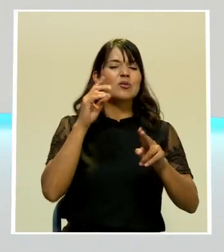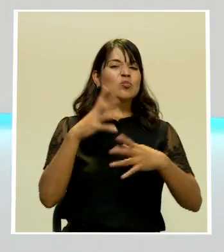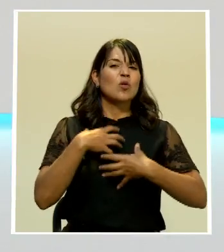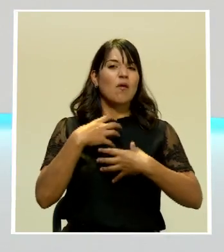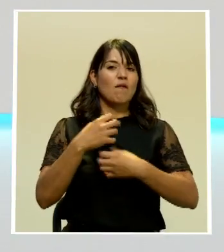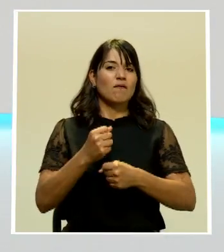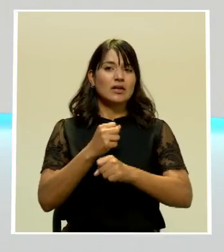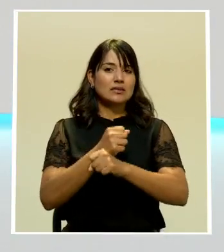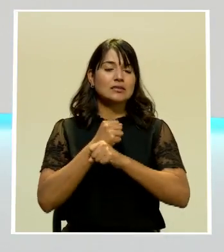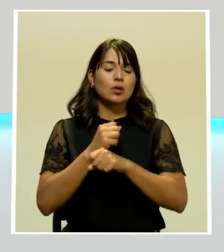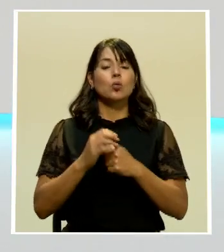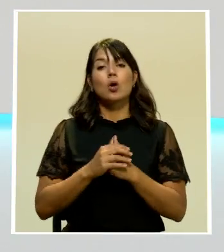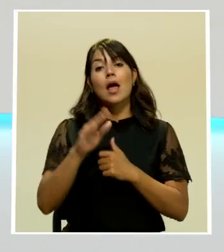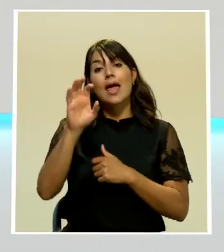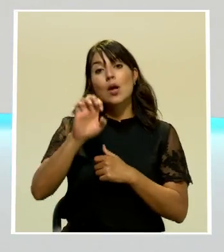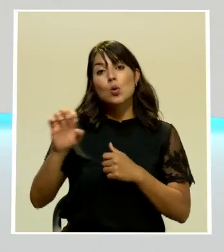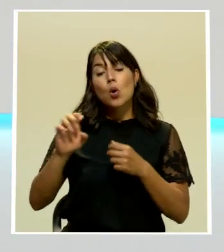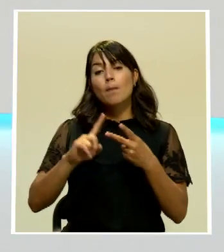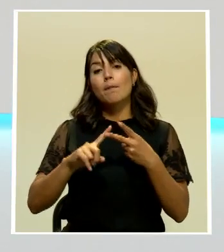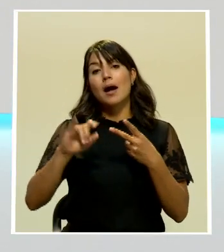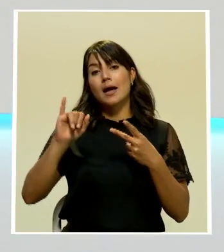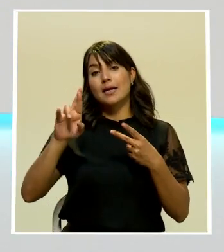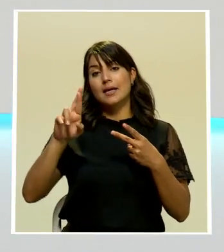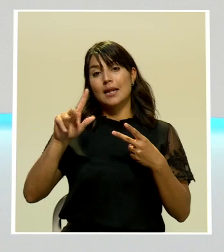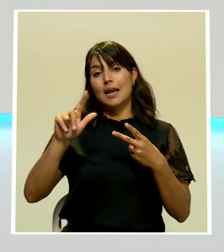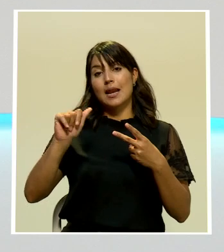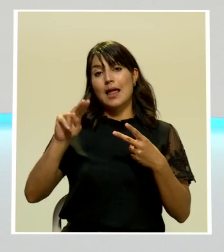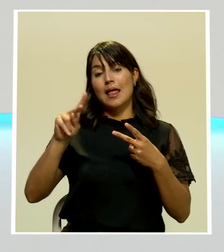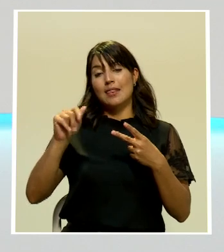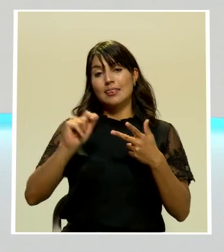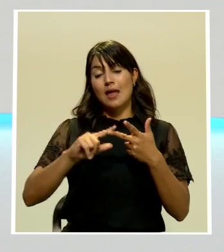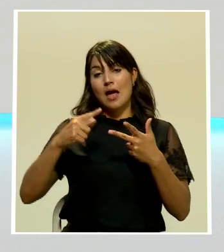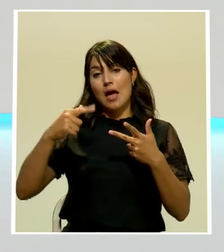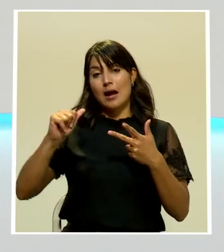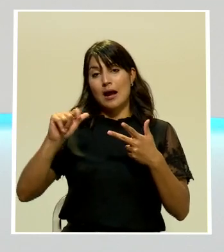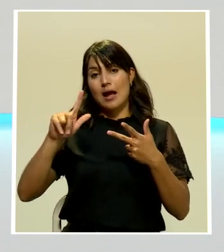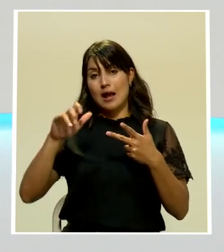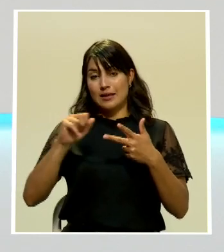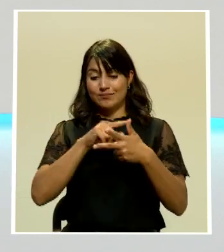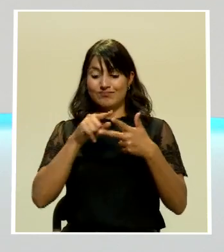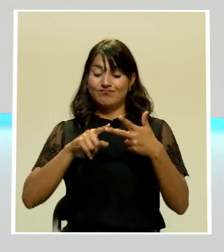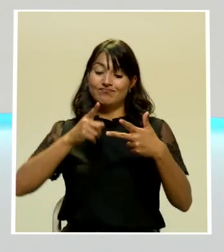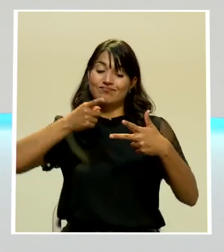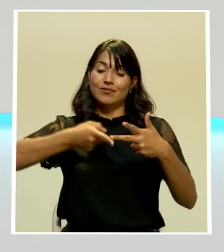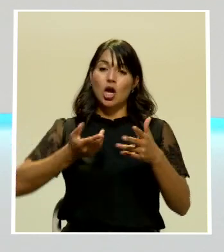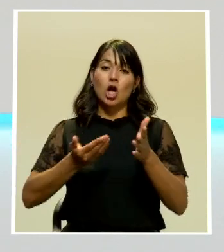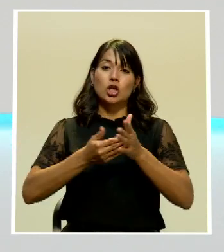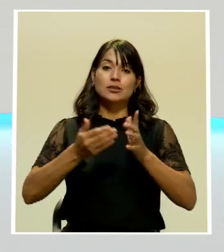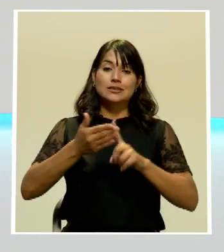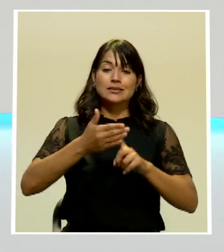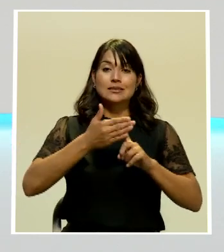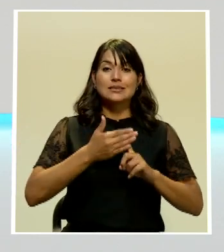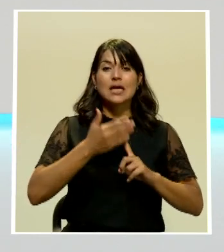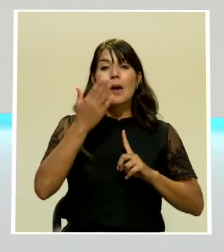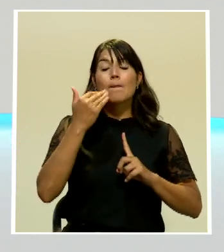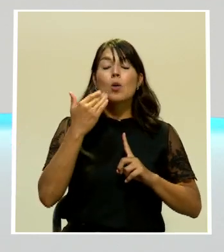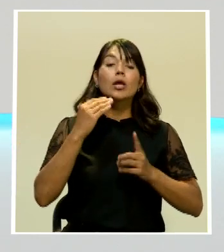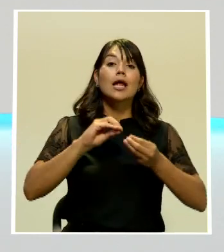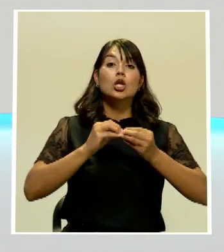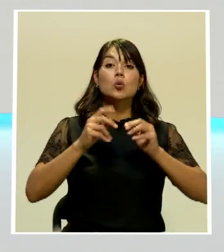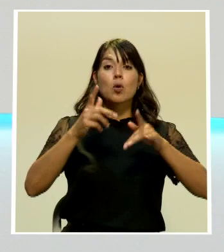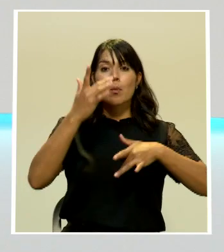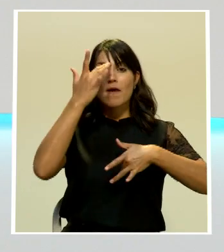en Europa Irlanda y Gales se ven obligados a volver al confinamiento ante el aumento en los